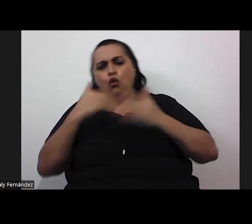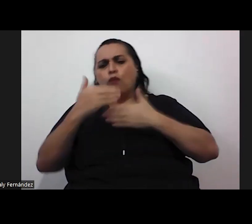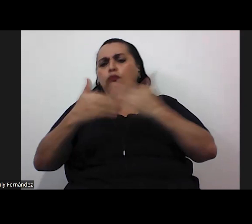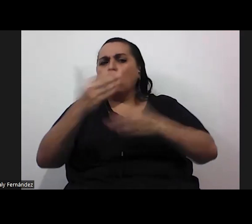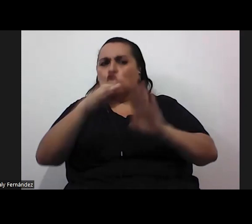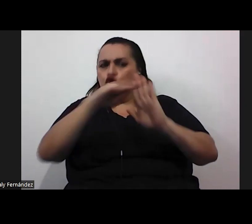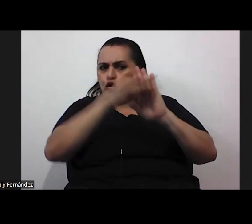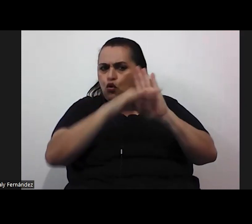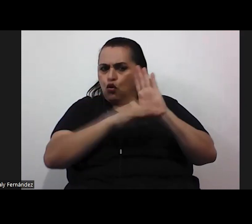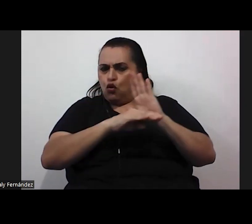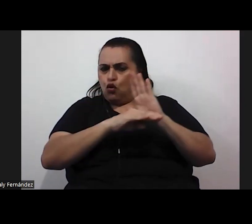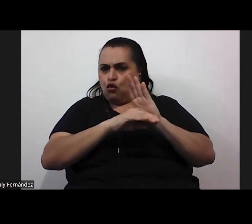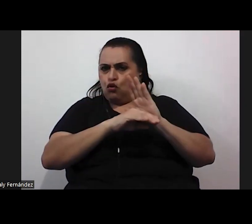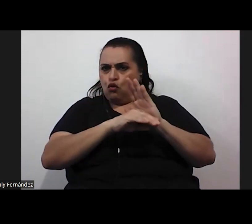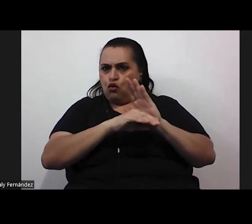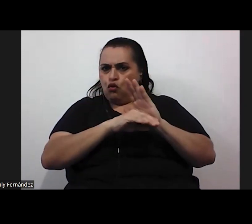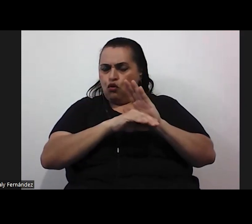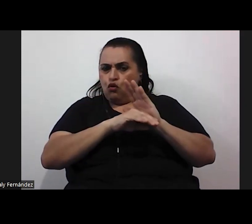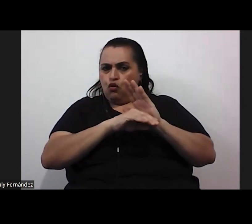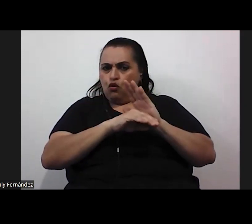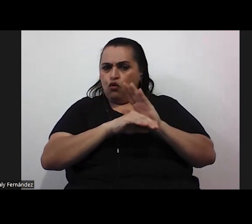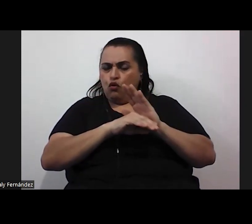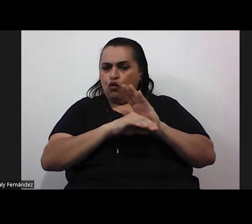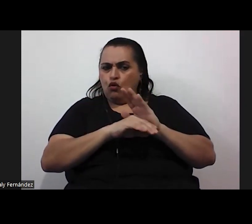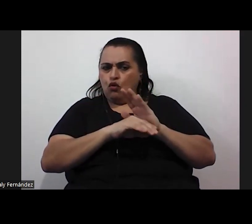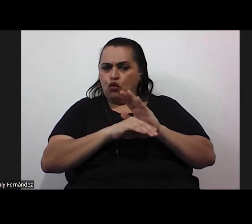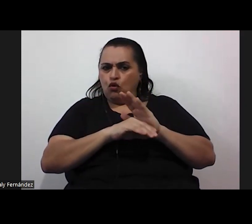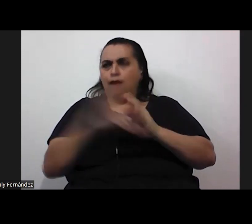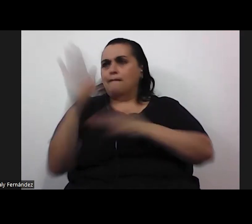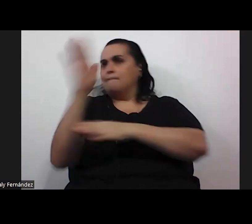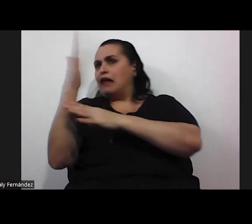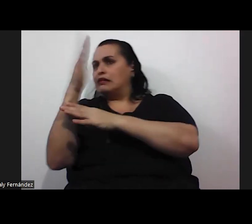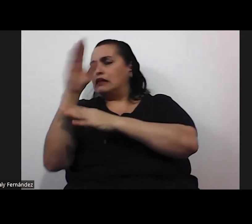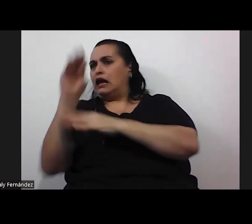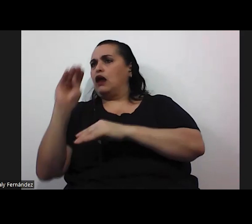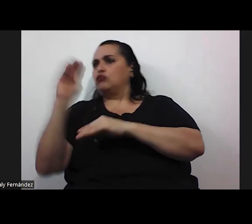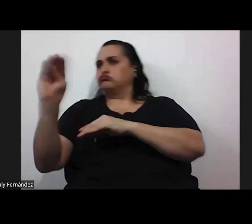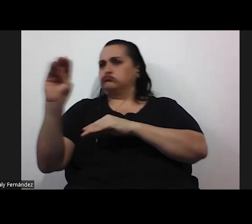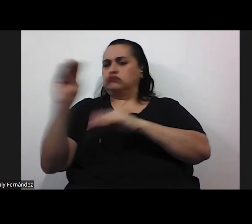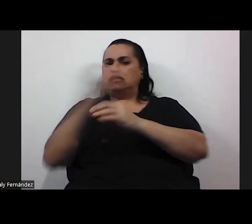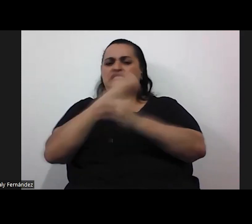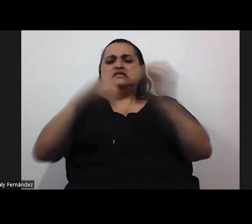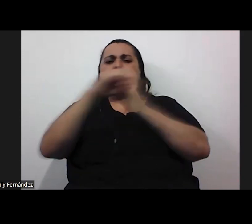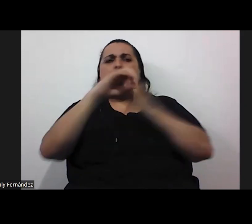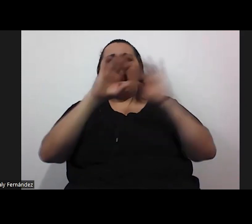tener algún distintivo relacionado a la comunidad LGTB una bandera o algo así en un salón de clases